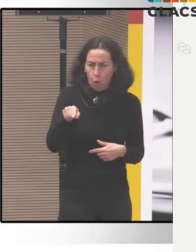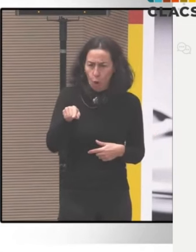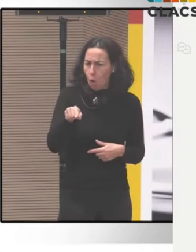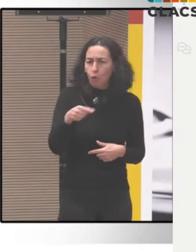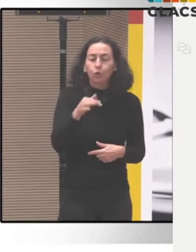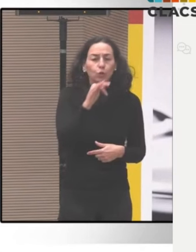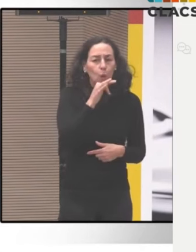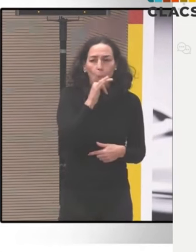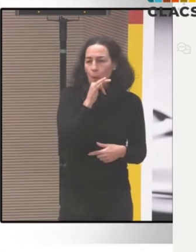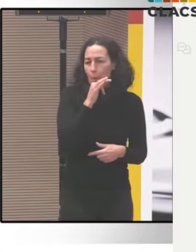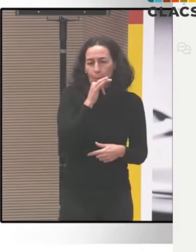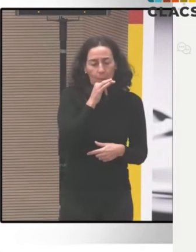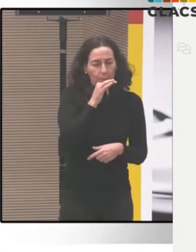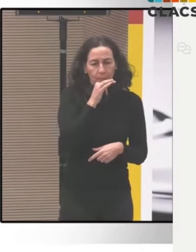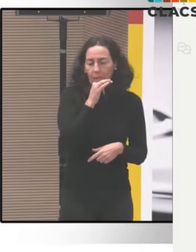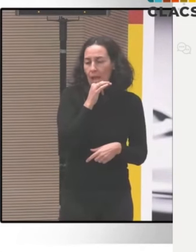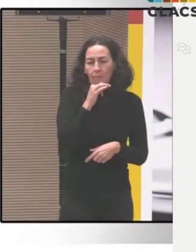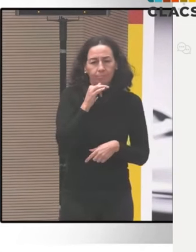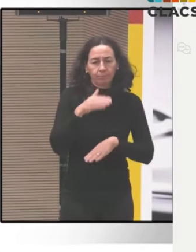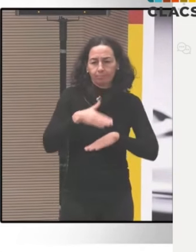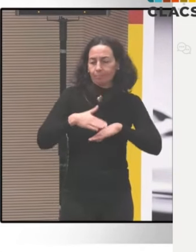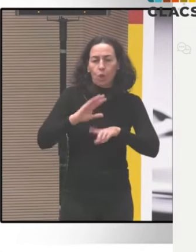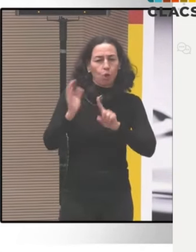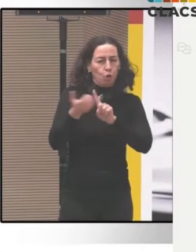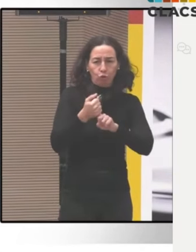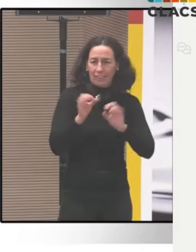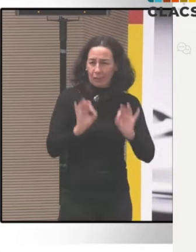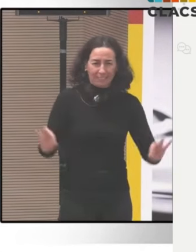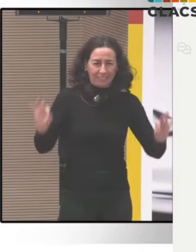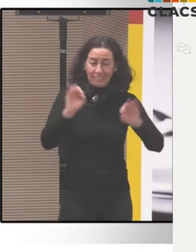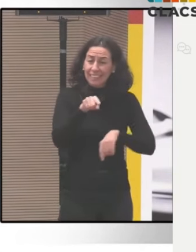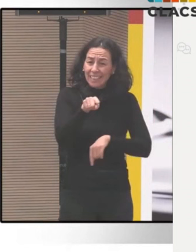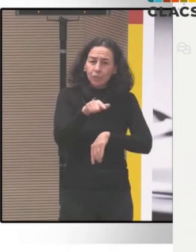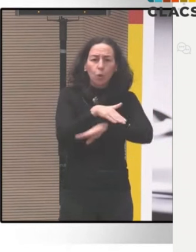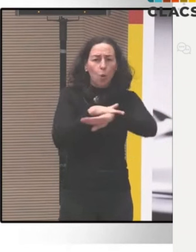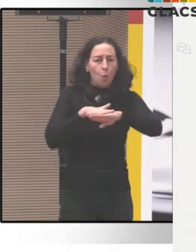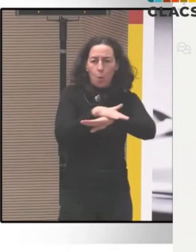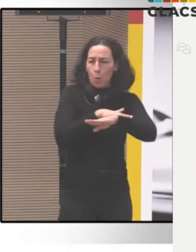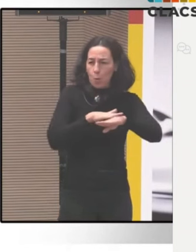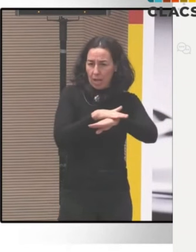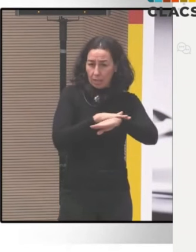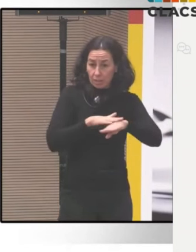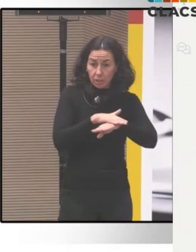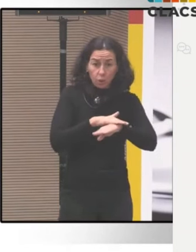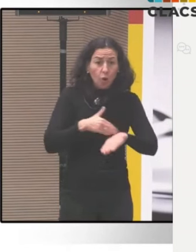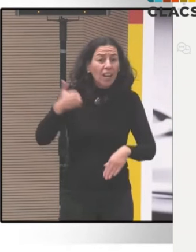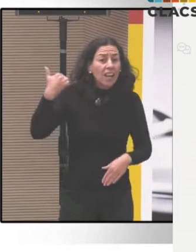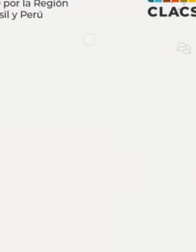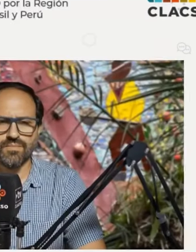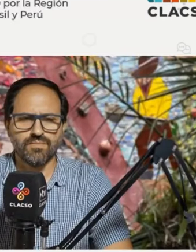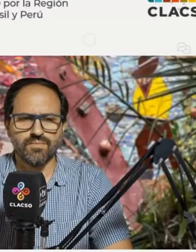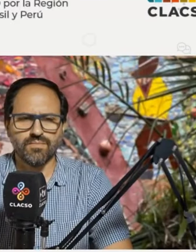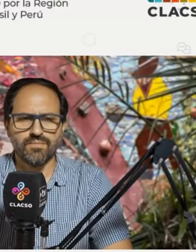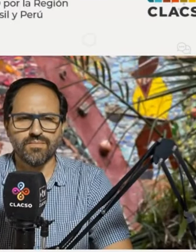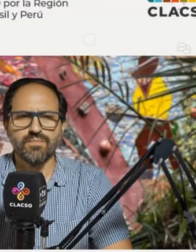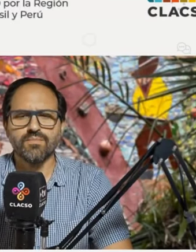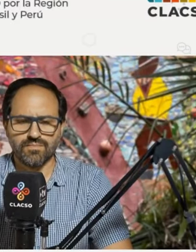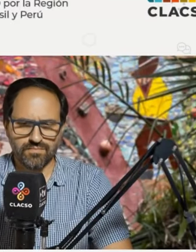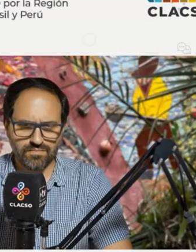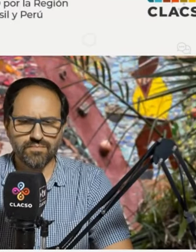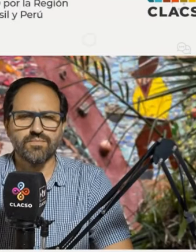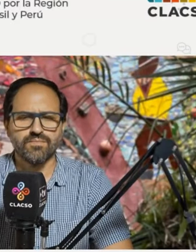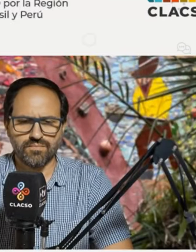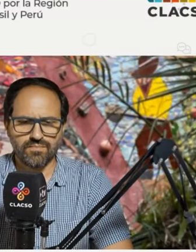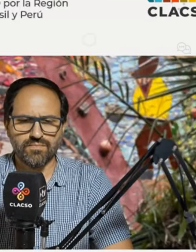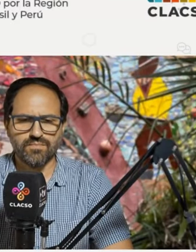una agenda política como movimiento de mujeres y que ellas van denunciando como este proceso de expropiación de